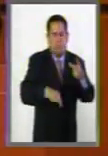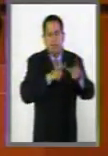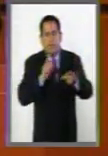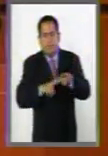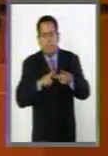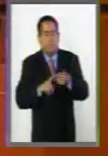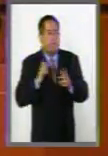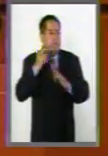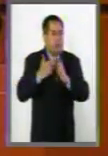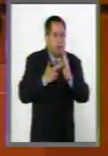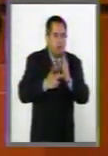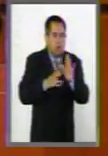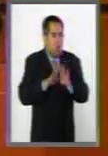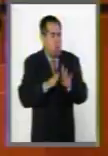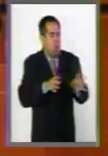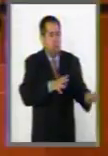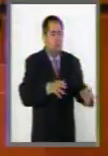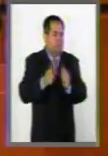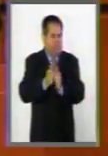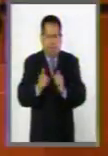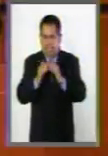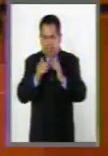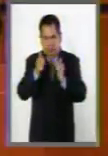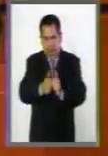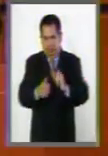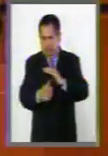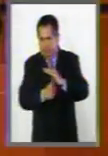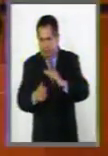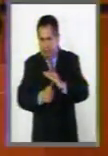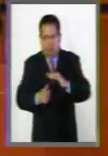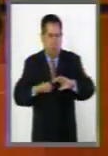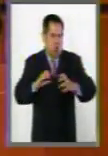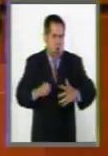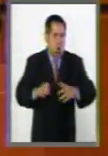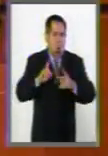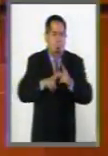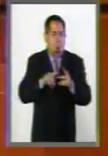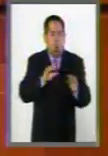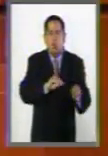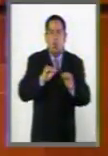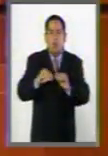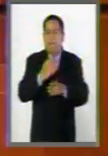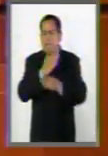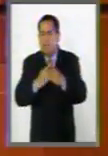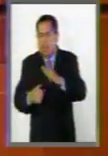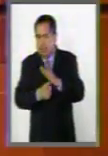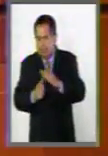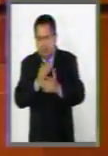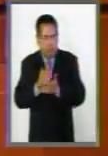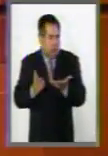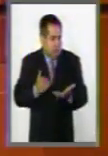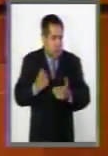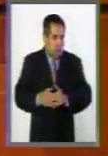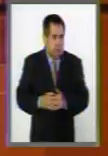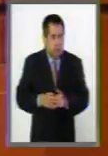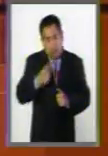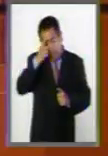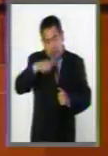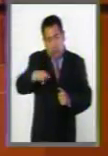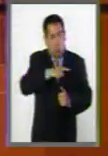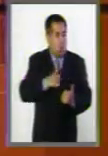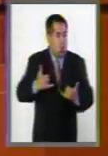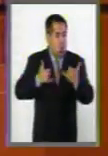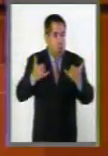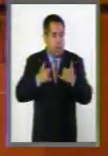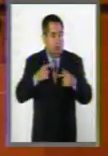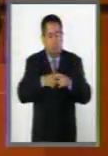son medidas como la estancia domiciliaria, el internamiento y semi-internamiento. Para los adolescentes que